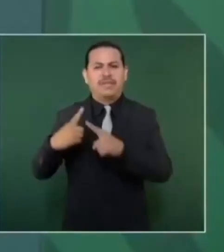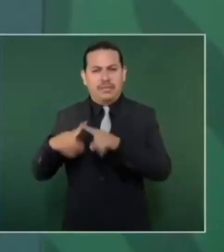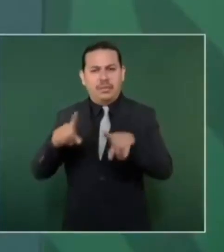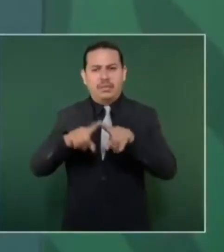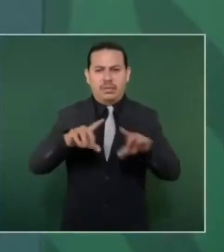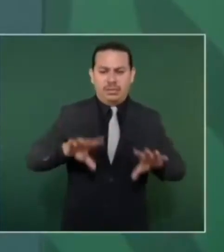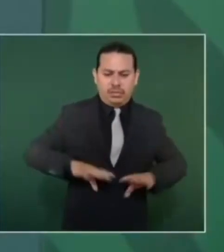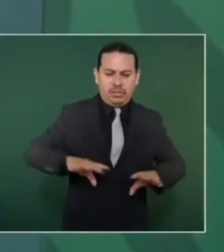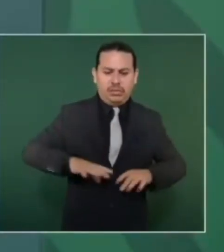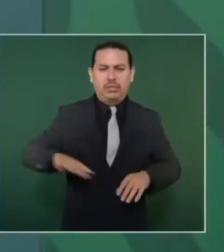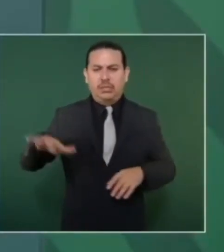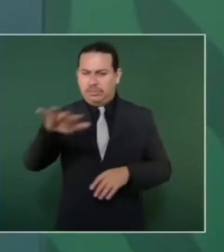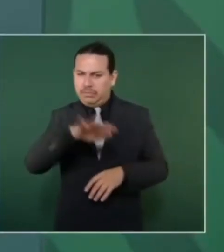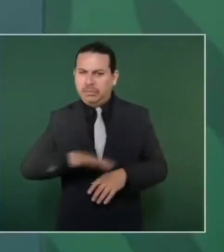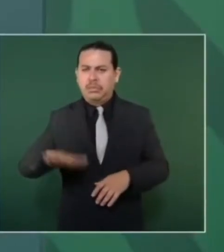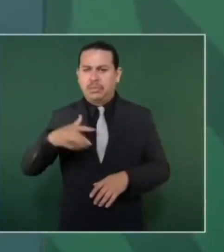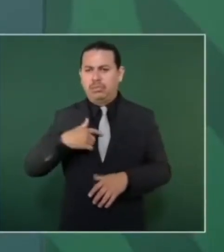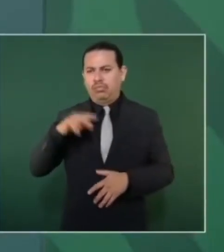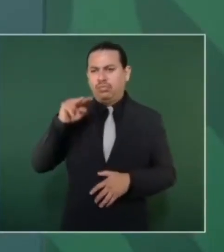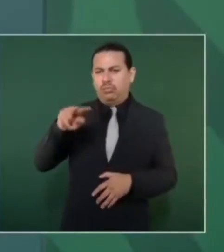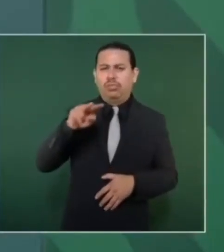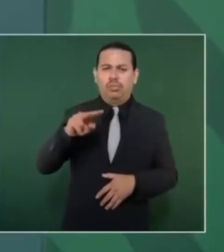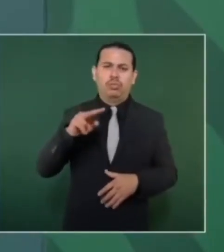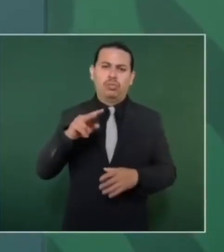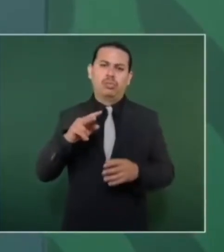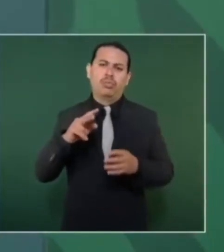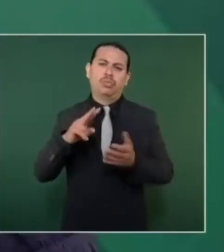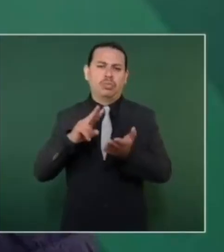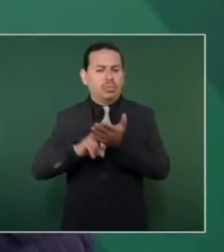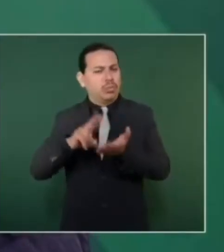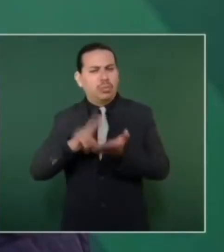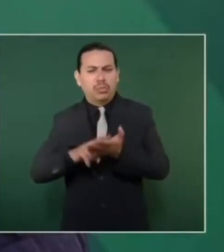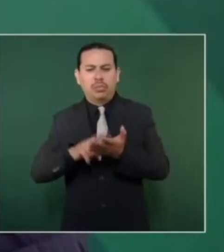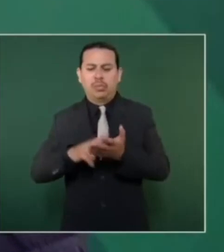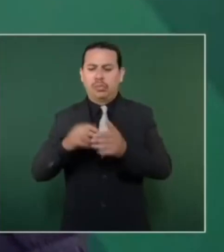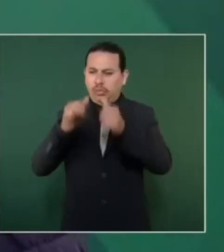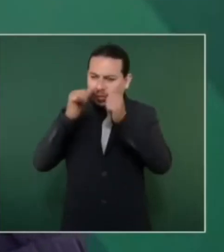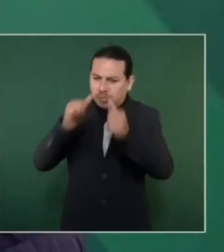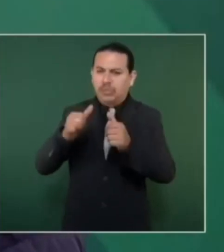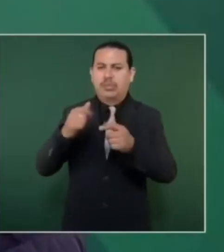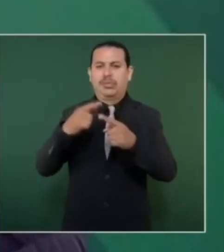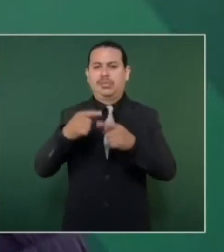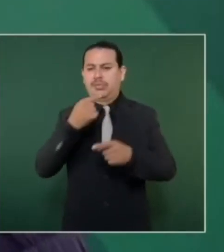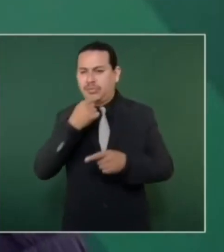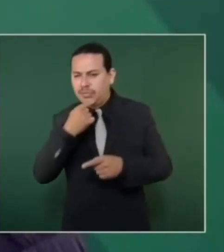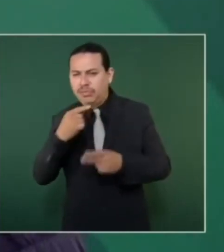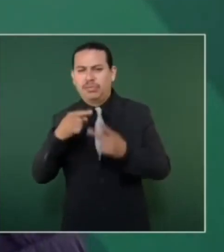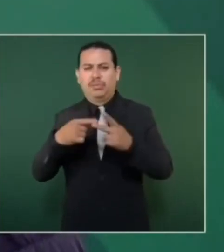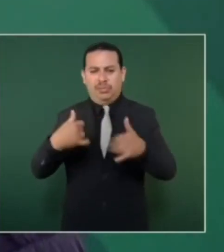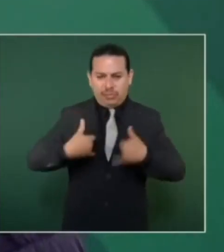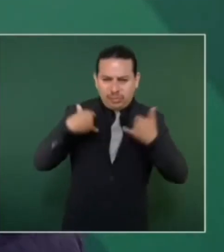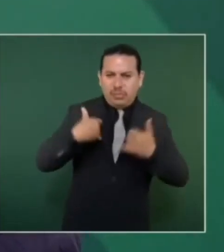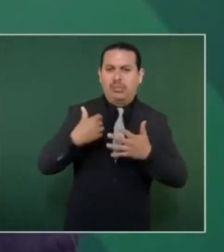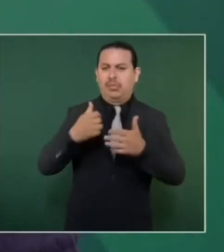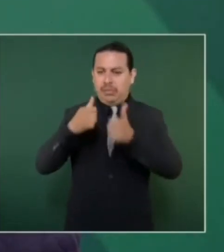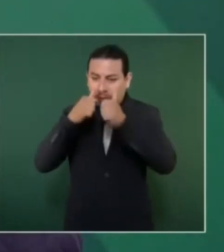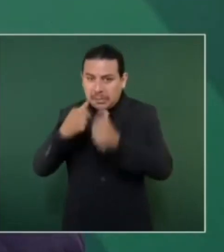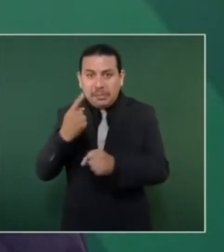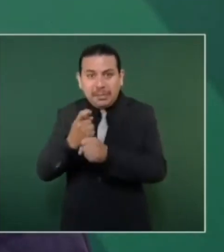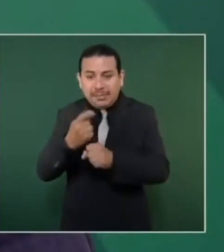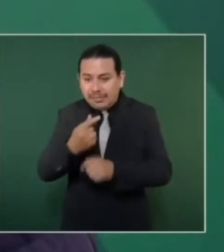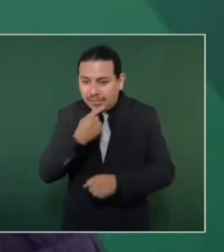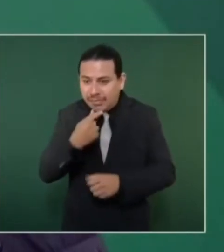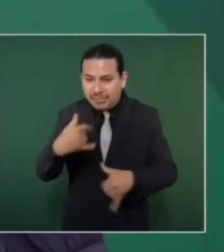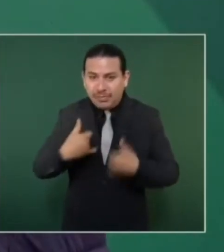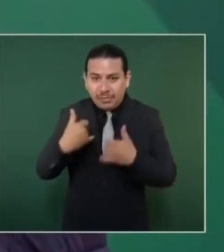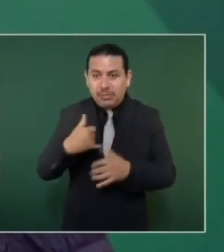Que nos dejaron atendiendo a la gente, atendiendo a los jóvenes, y así hemos